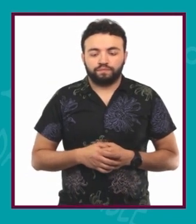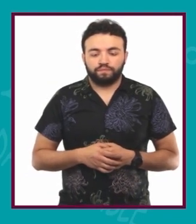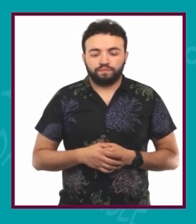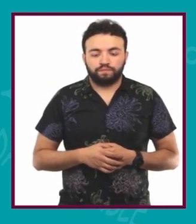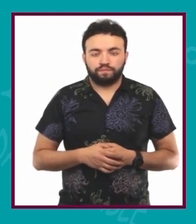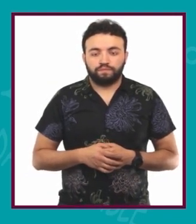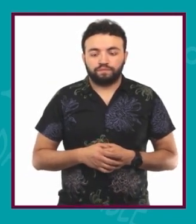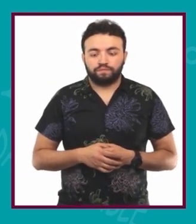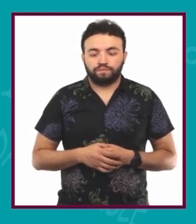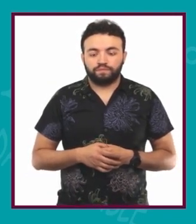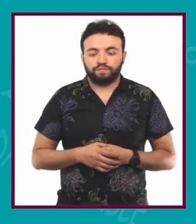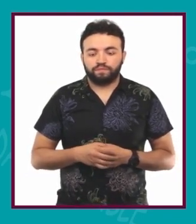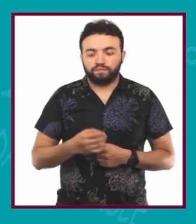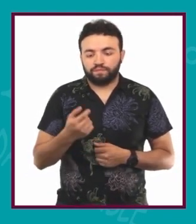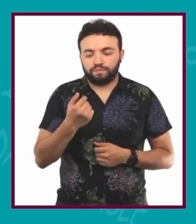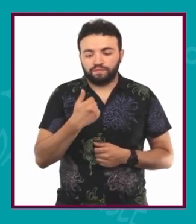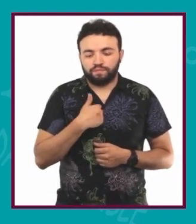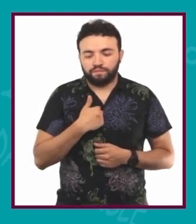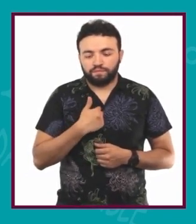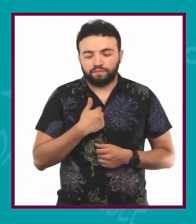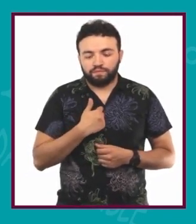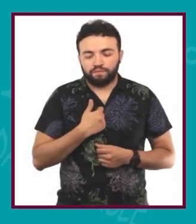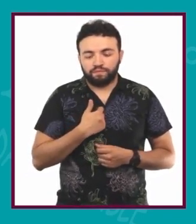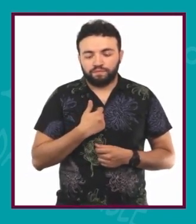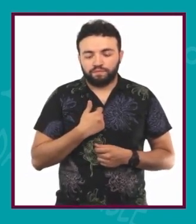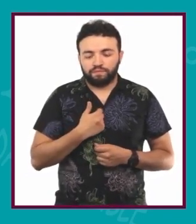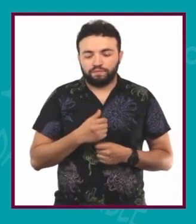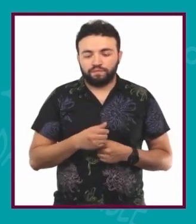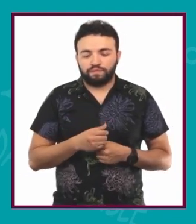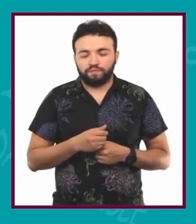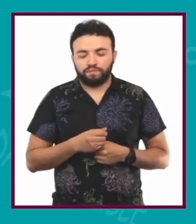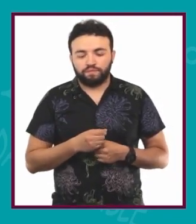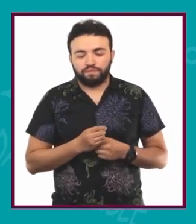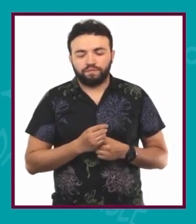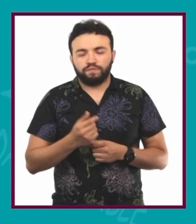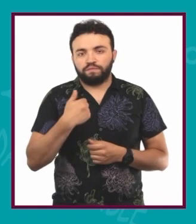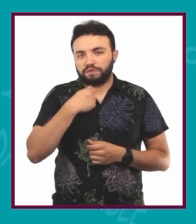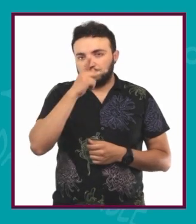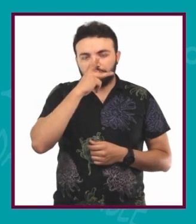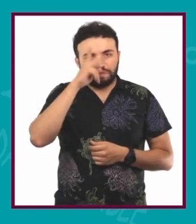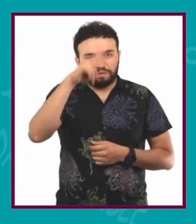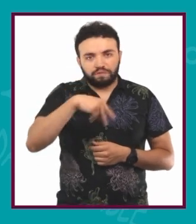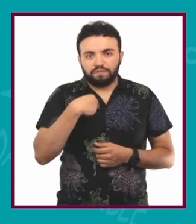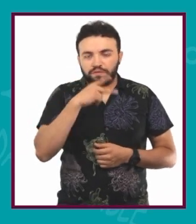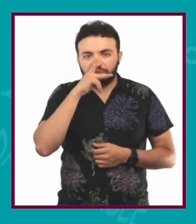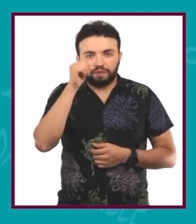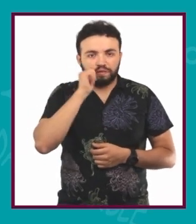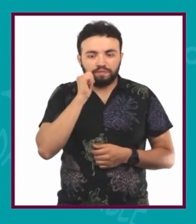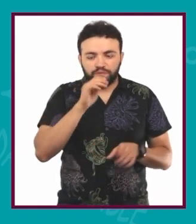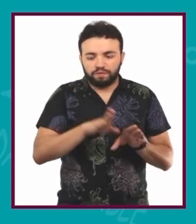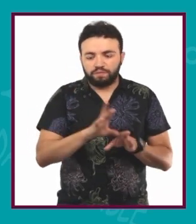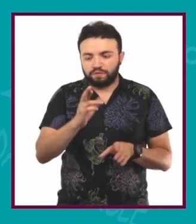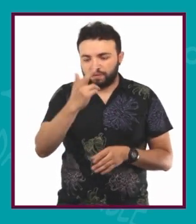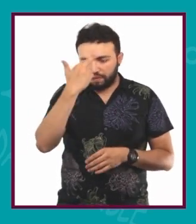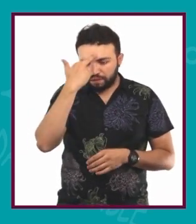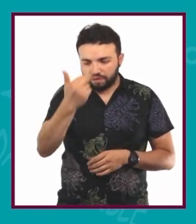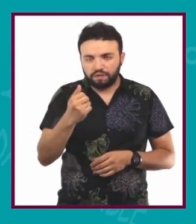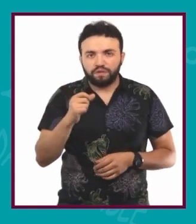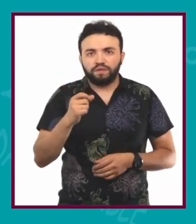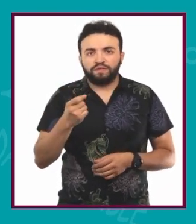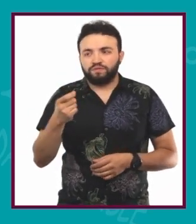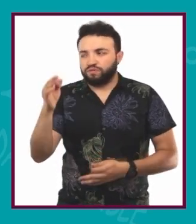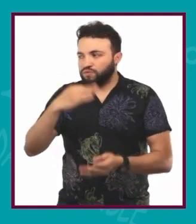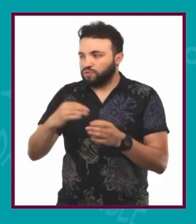Definitivamente han sido mis padres. Desde que era muy pequeña siempre me llevaron a razonar cada cosa que